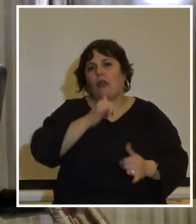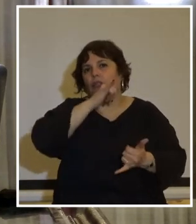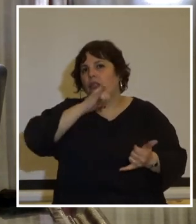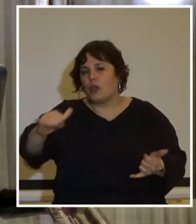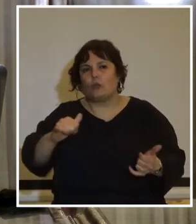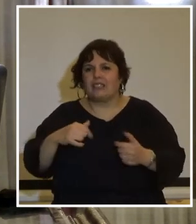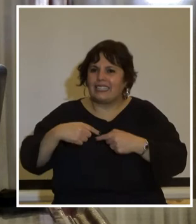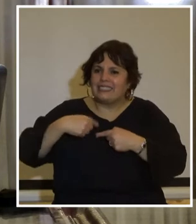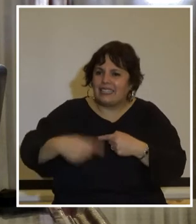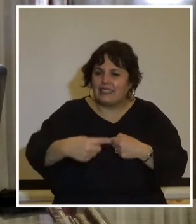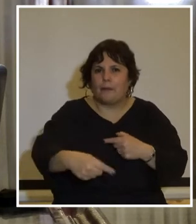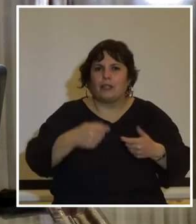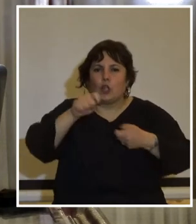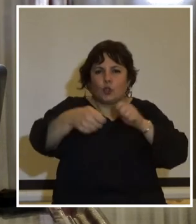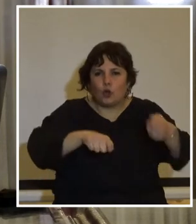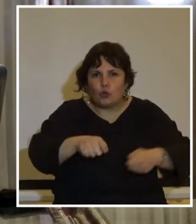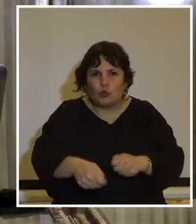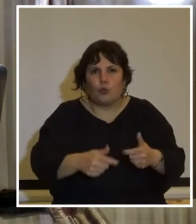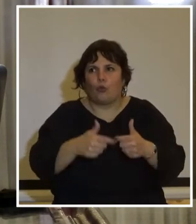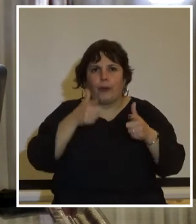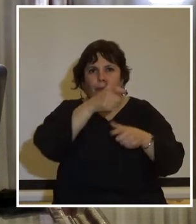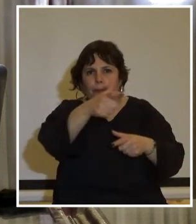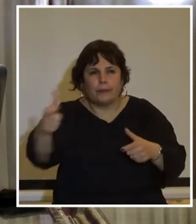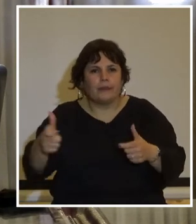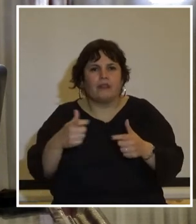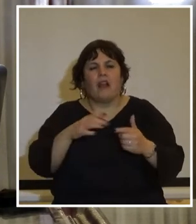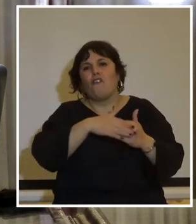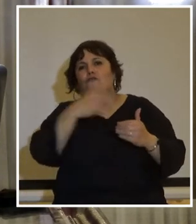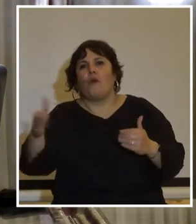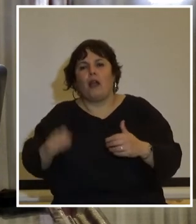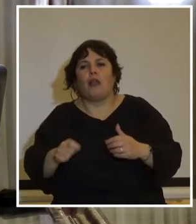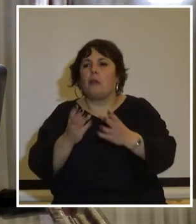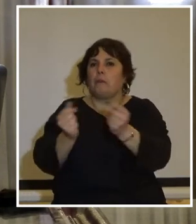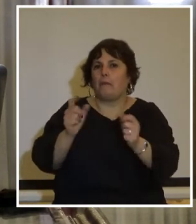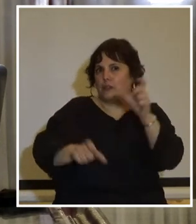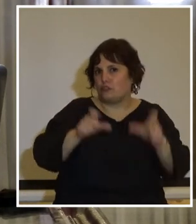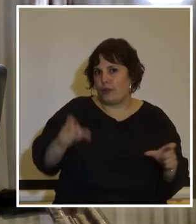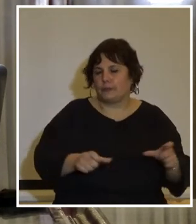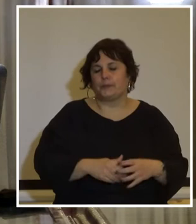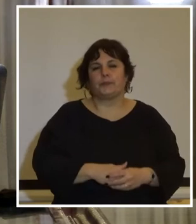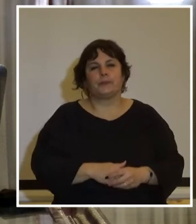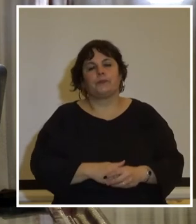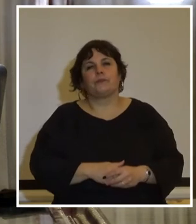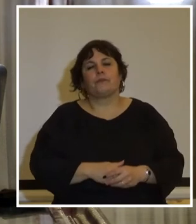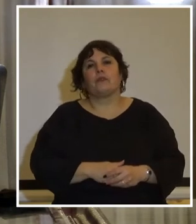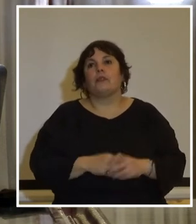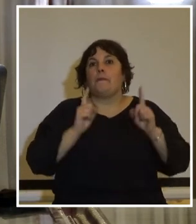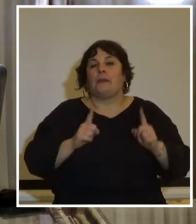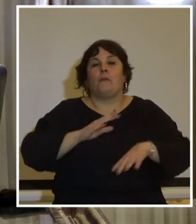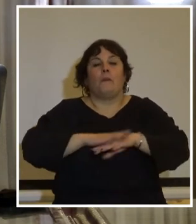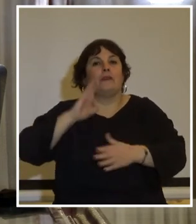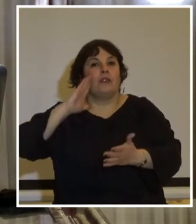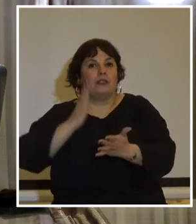aplicación sistemática de la tortura la existencia de ejecuciones interjudiciales y desapariciones forzadas durante la dictadura